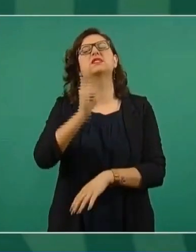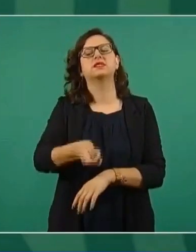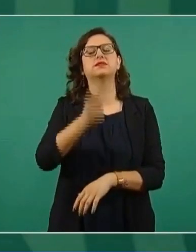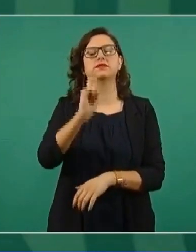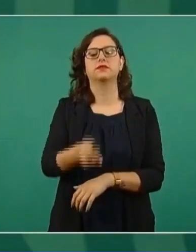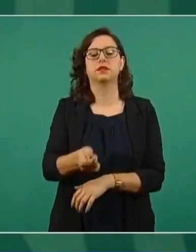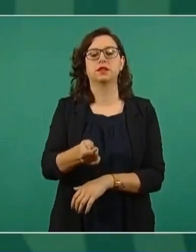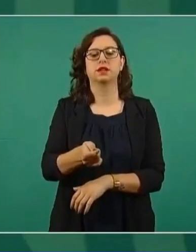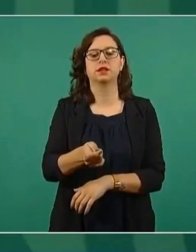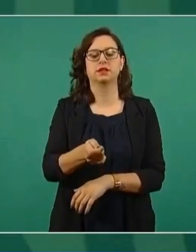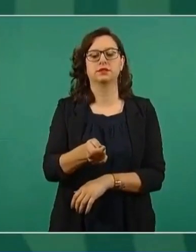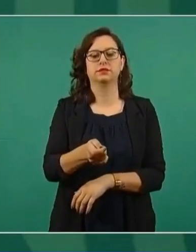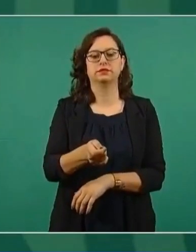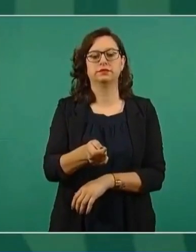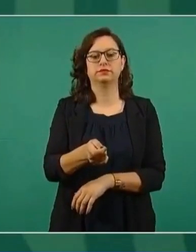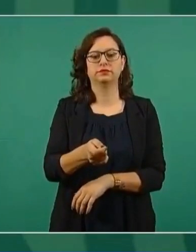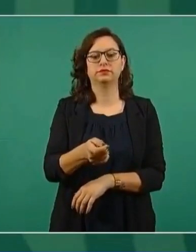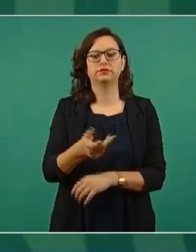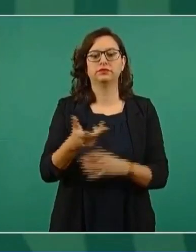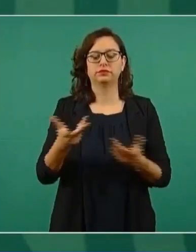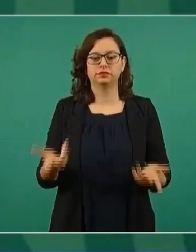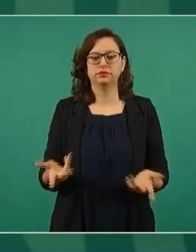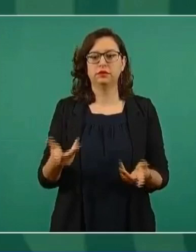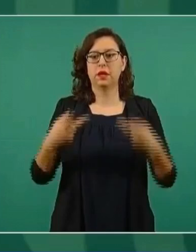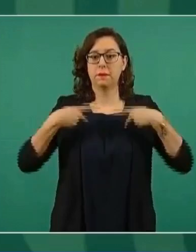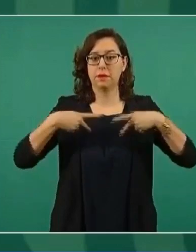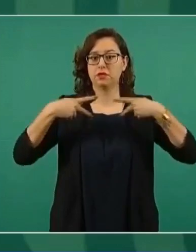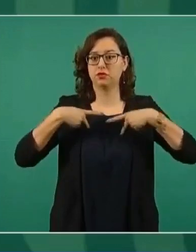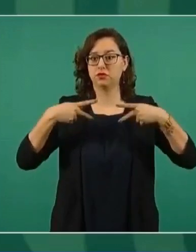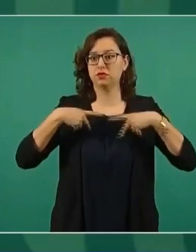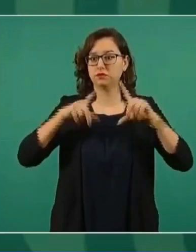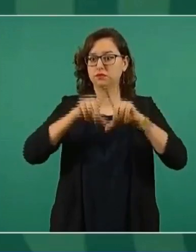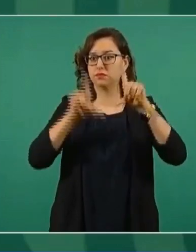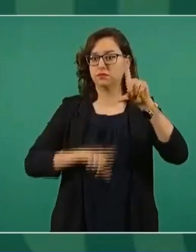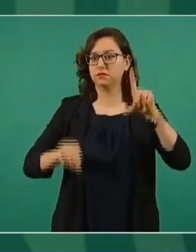sean gratuitos en el país.